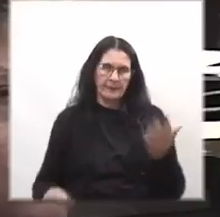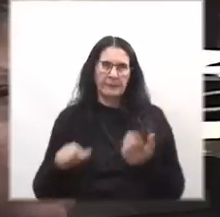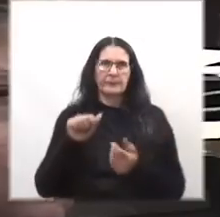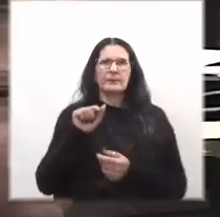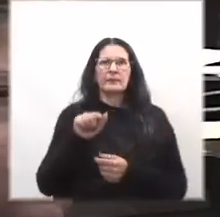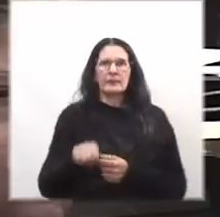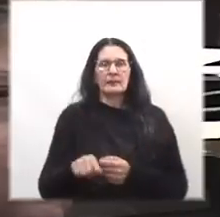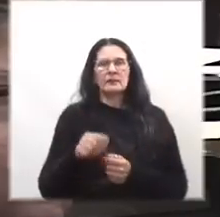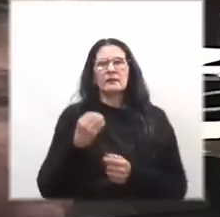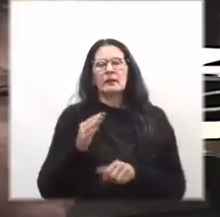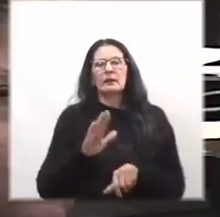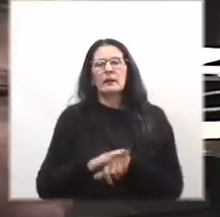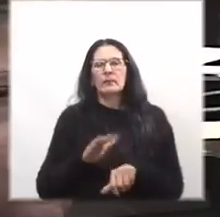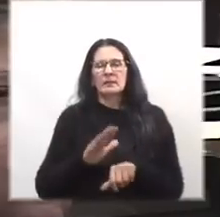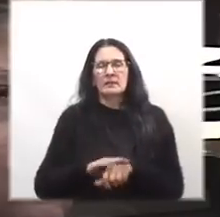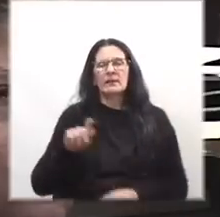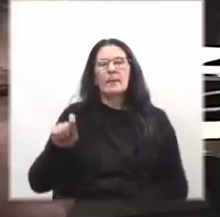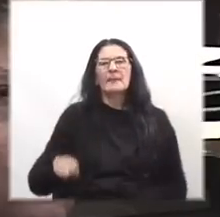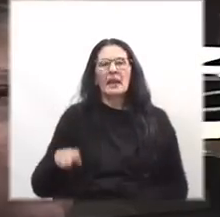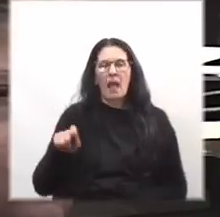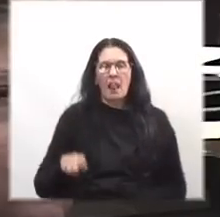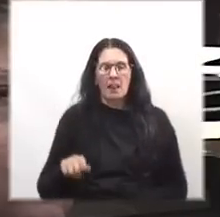serán pasibles de responsabilidad penal